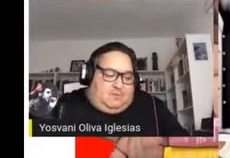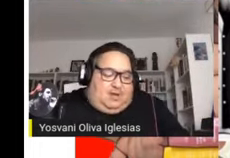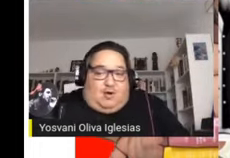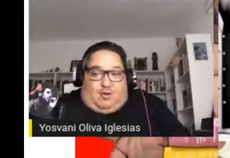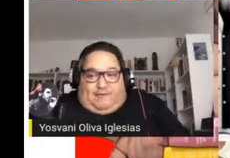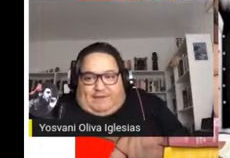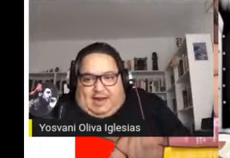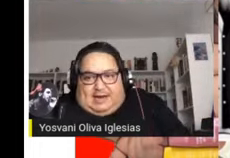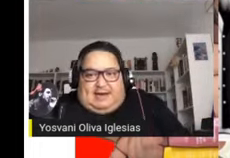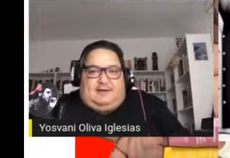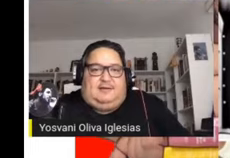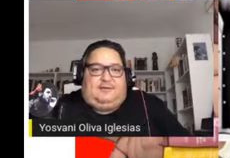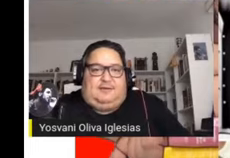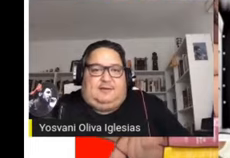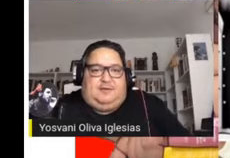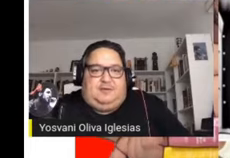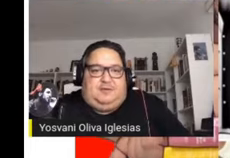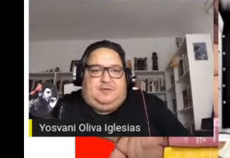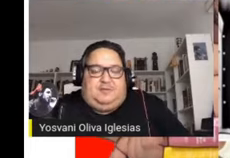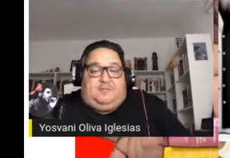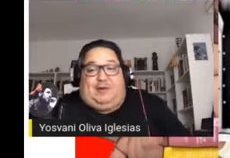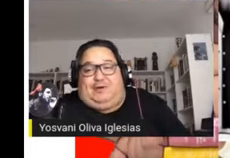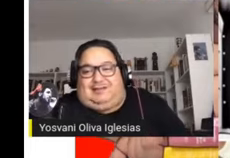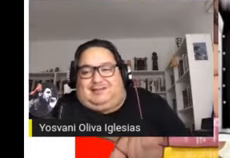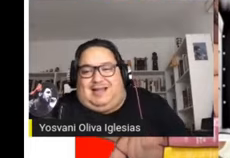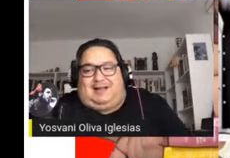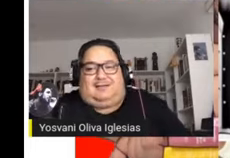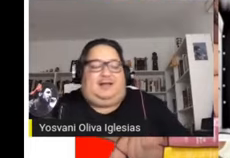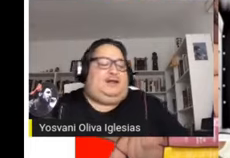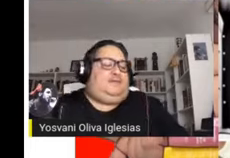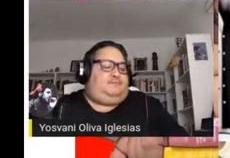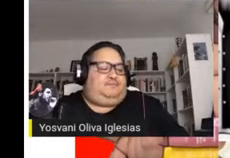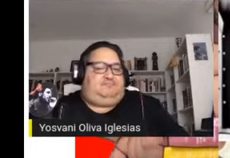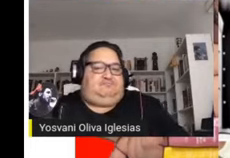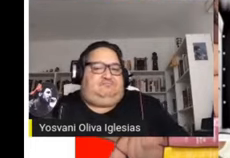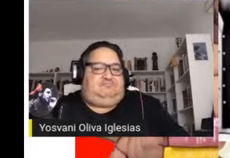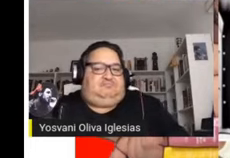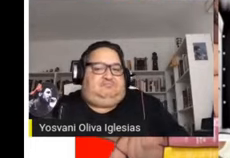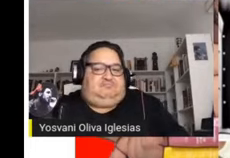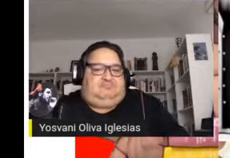y uno difiere, pero entiende,